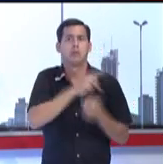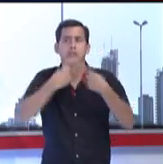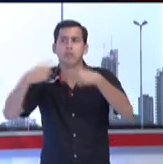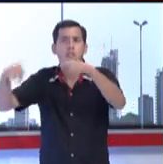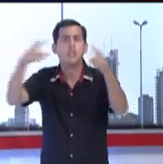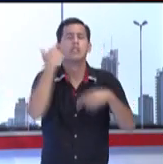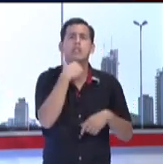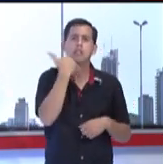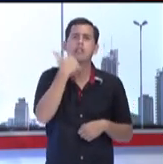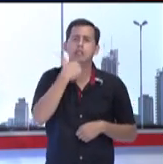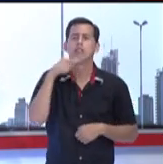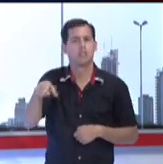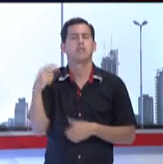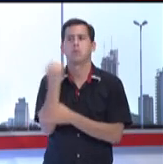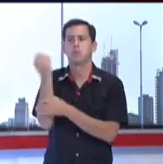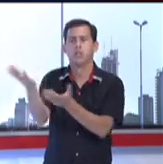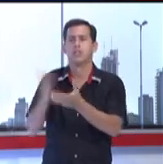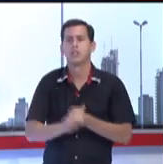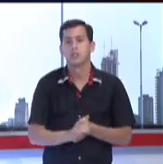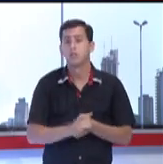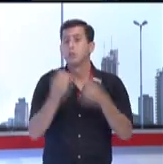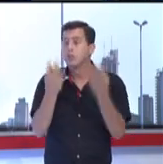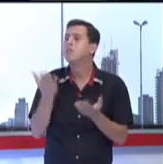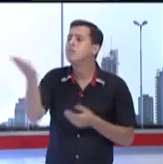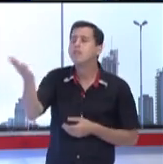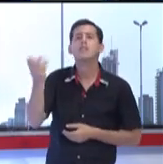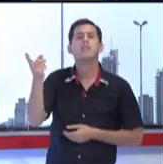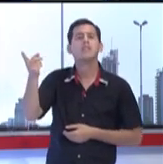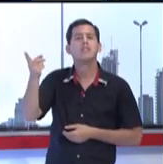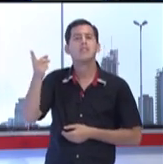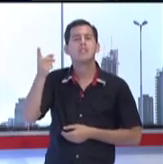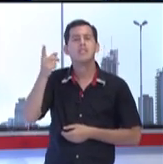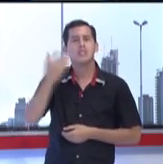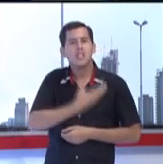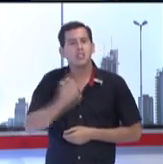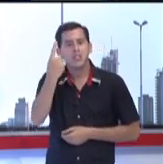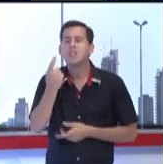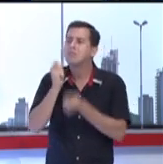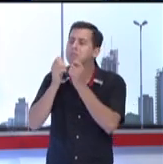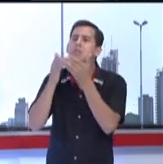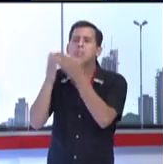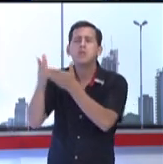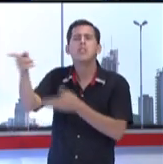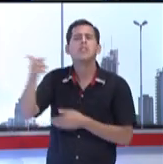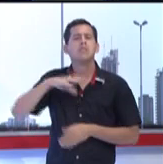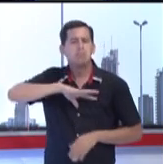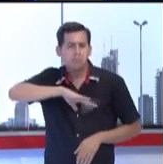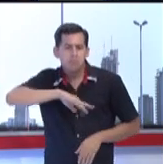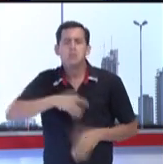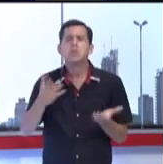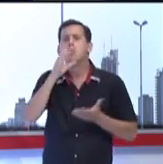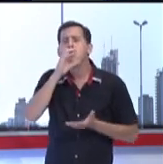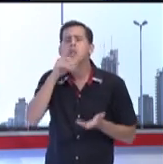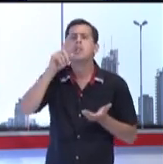necesitan justamente de esto. Licenciada, hablar primeramente acerca de los servicios justamente del Centro de Atención a Personas con